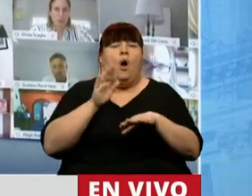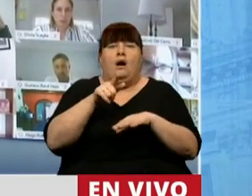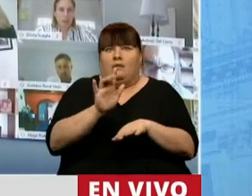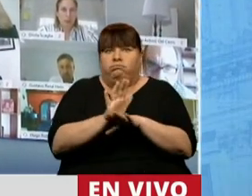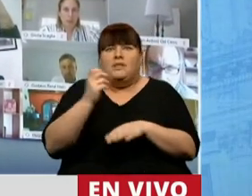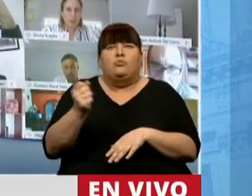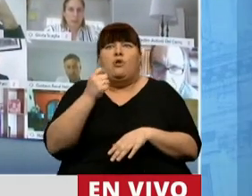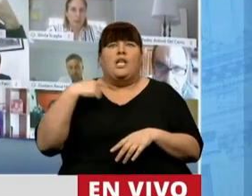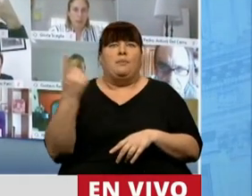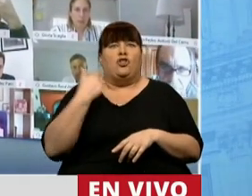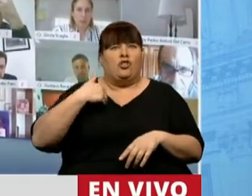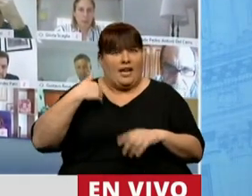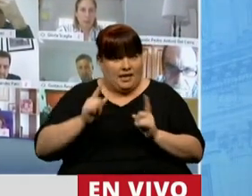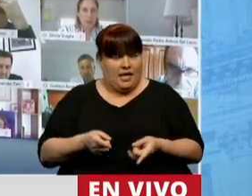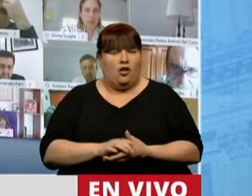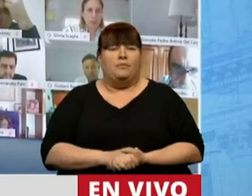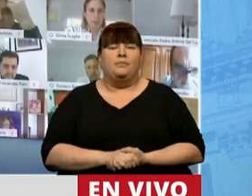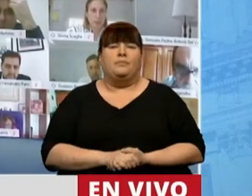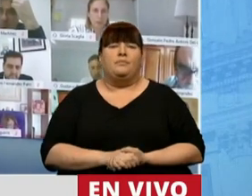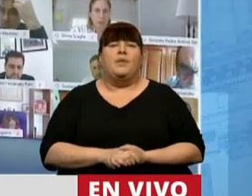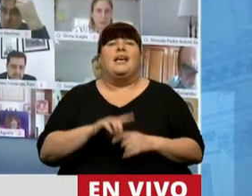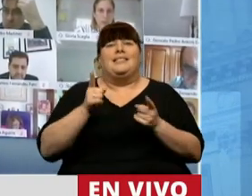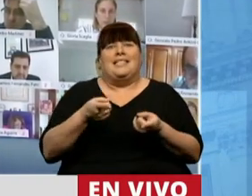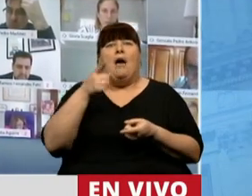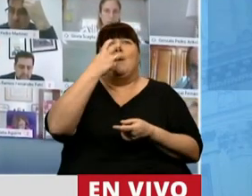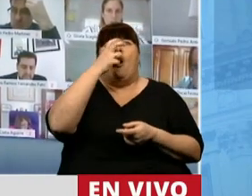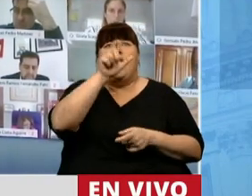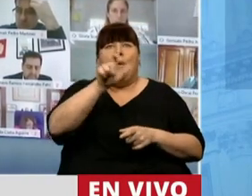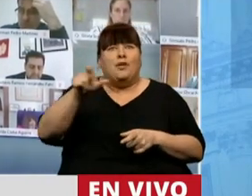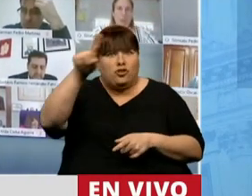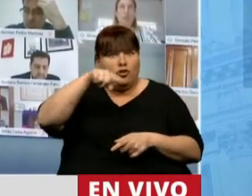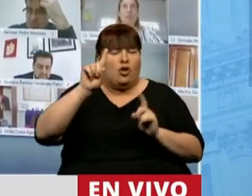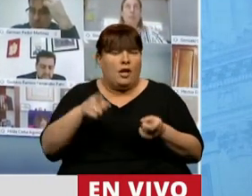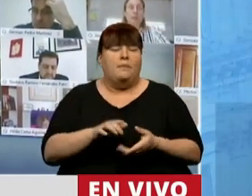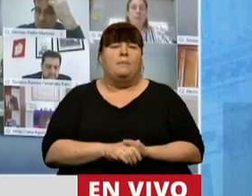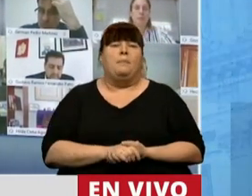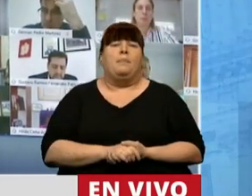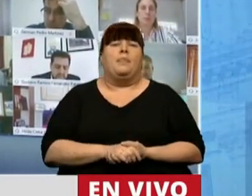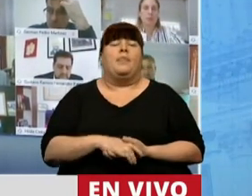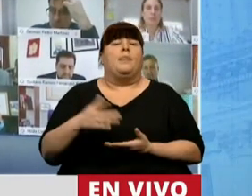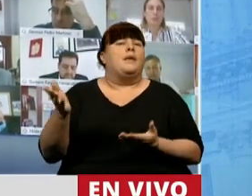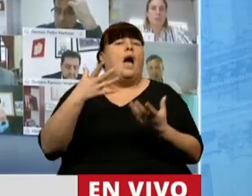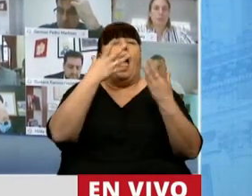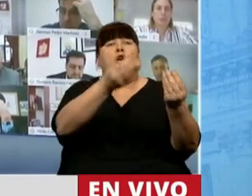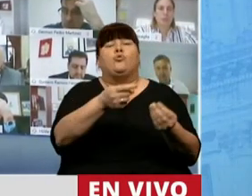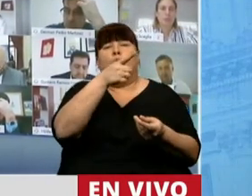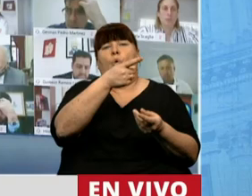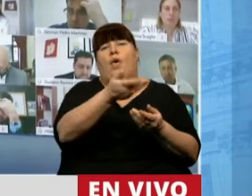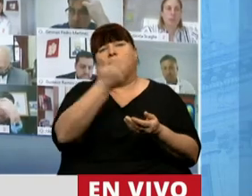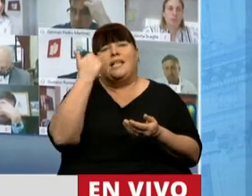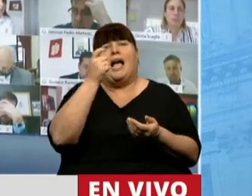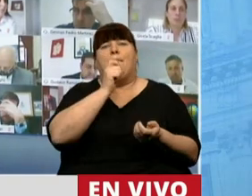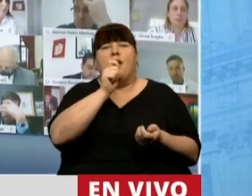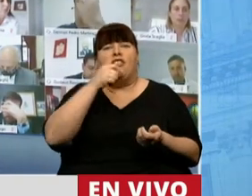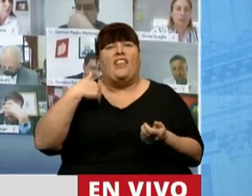significó para muchos argentinos, además de los hermanos bolivianos. Tuvo que sacar del país a